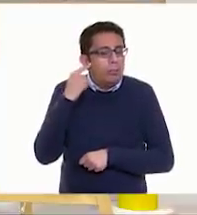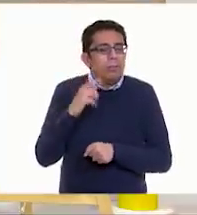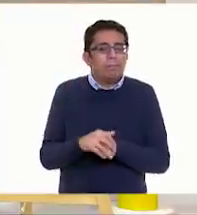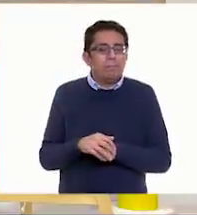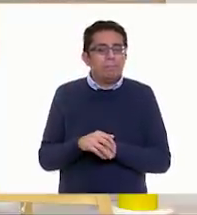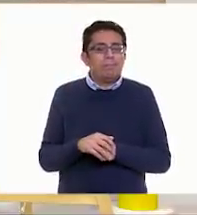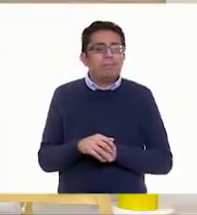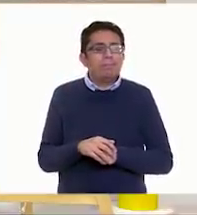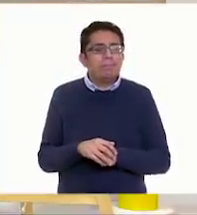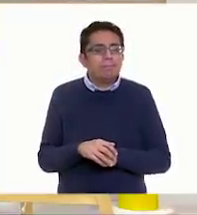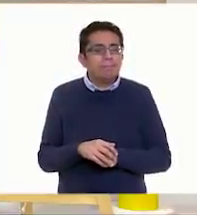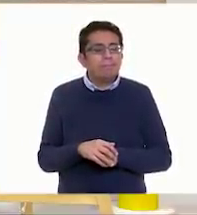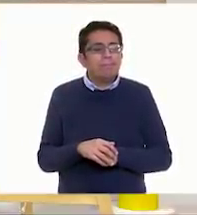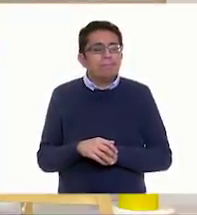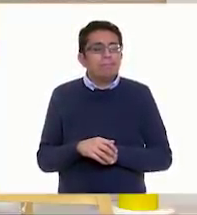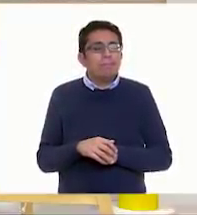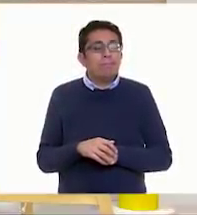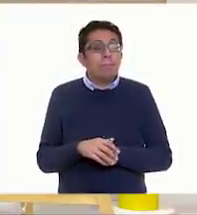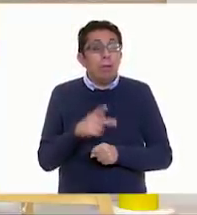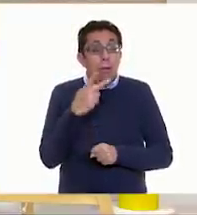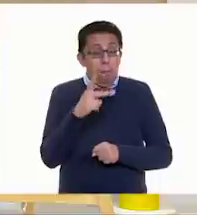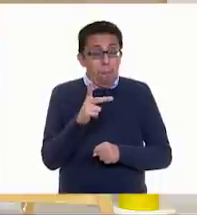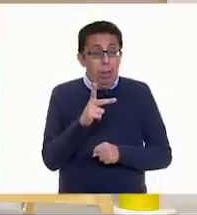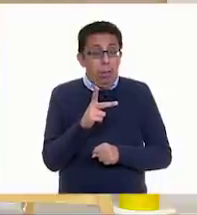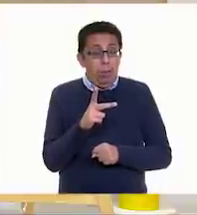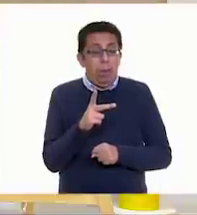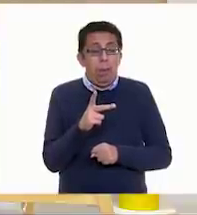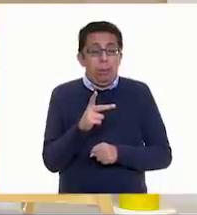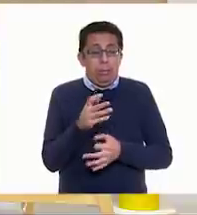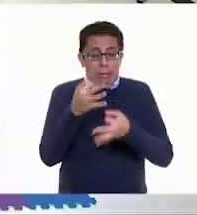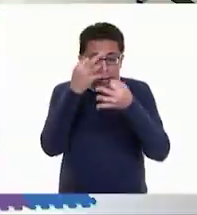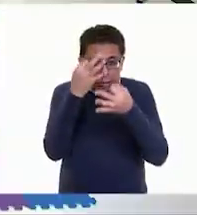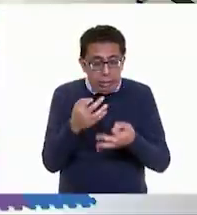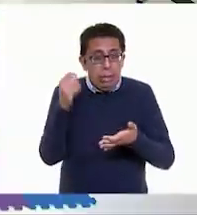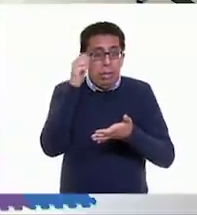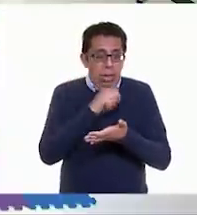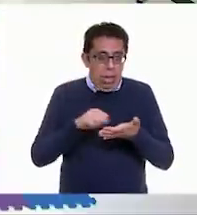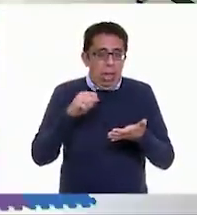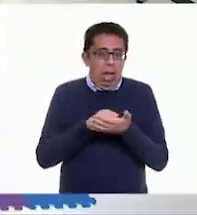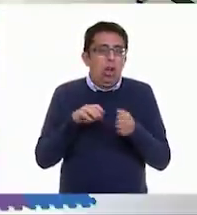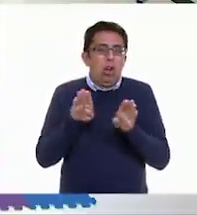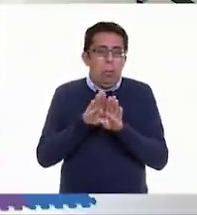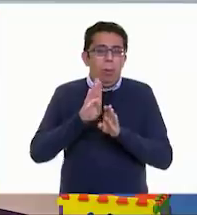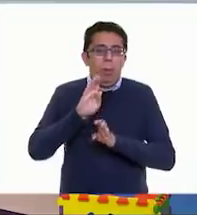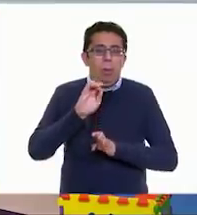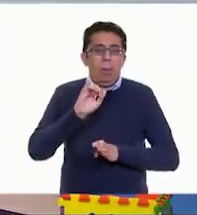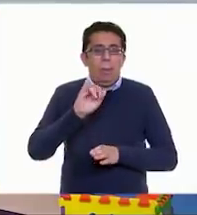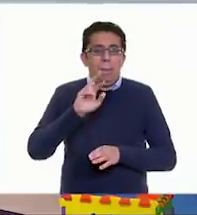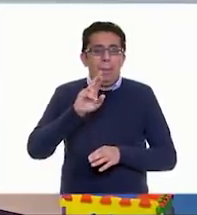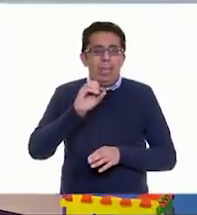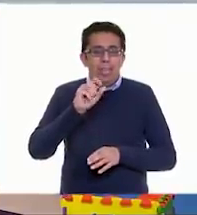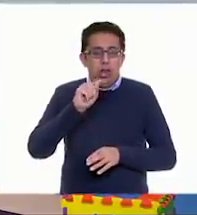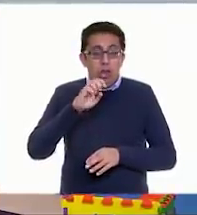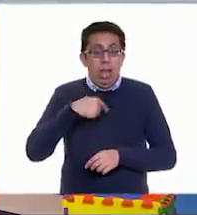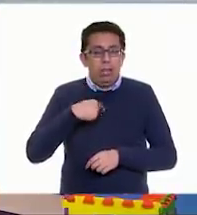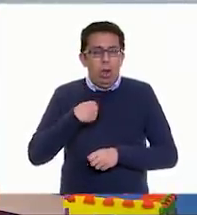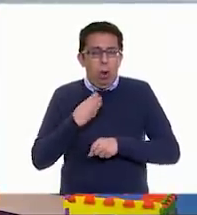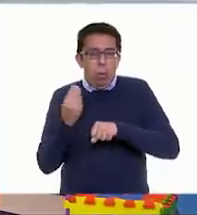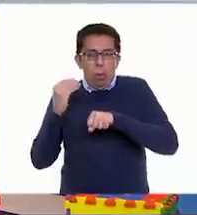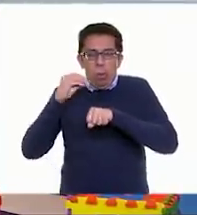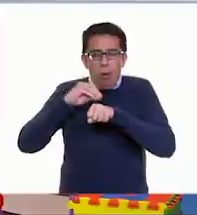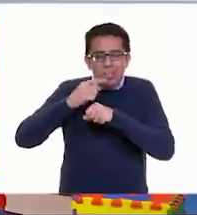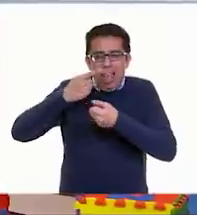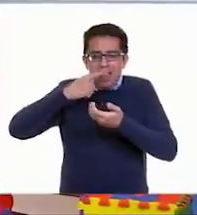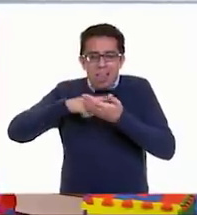ortográficamente va así. Y les puse estas trampitas para que estén muy atentos a